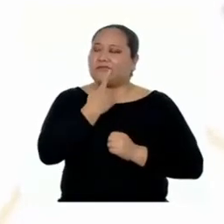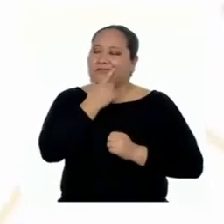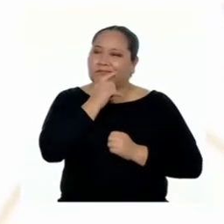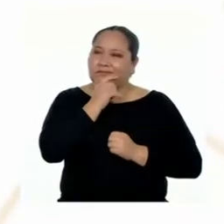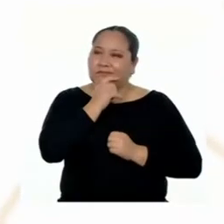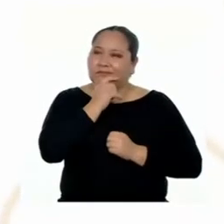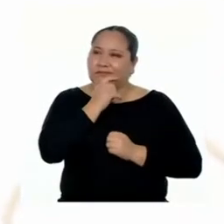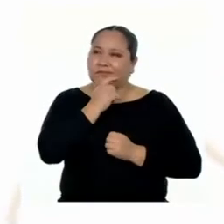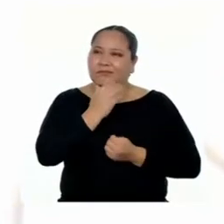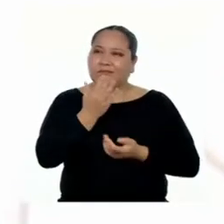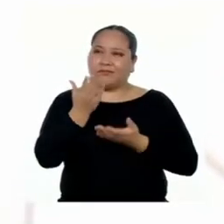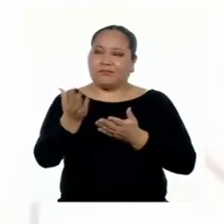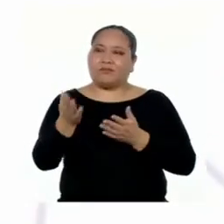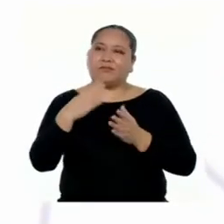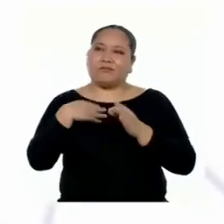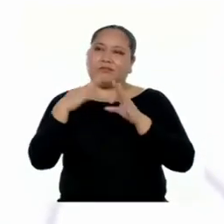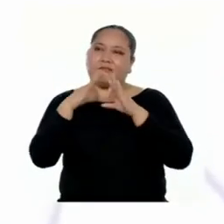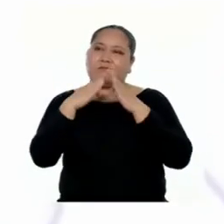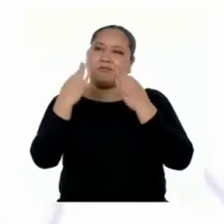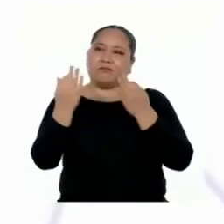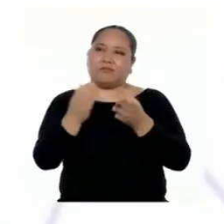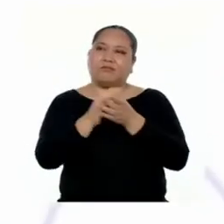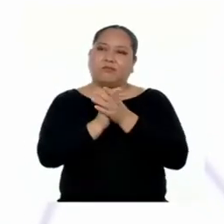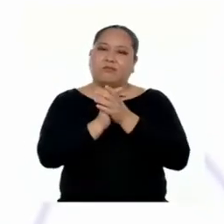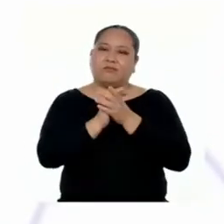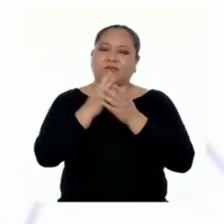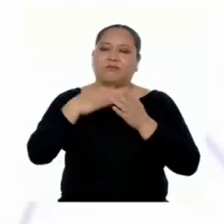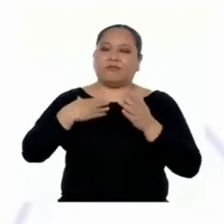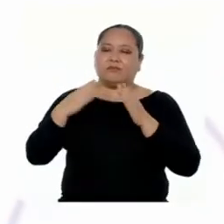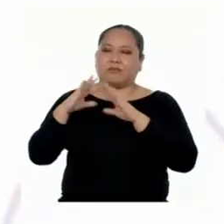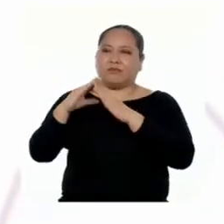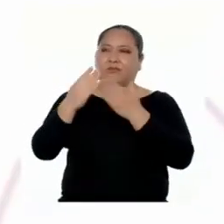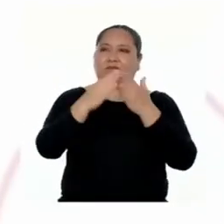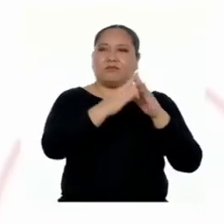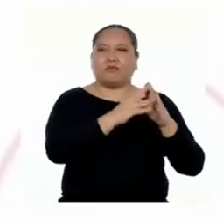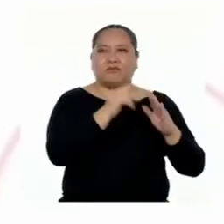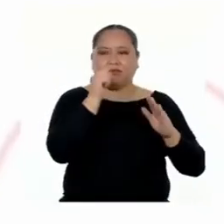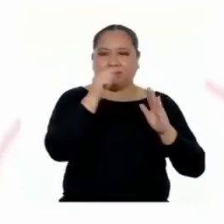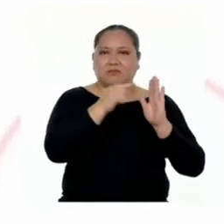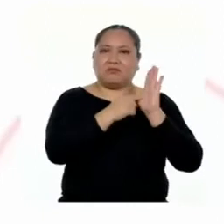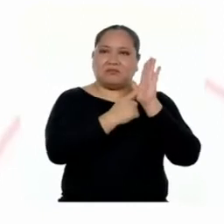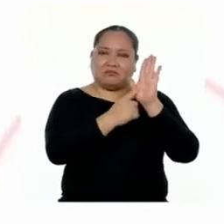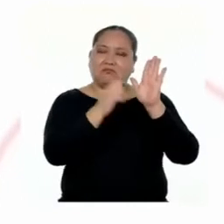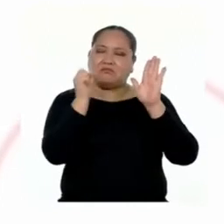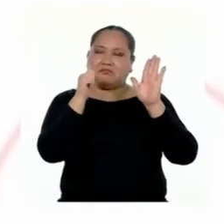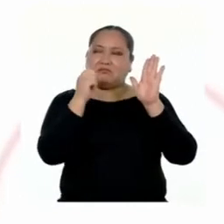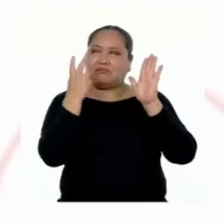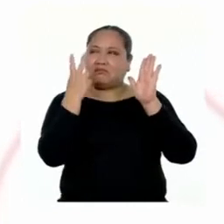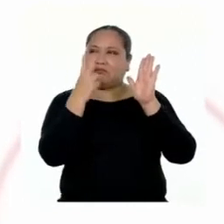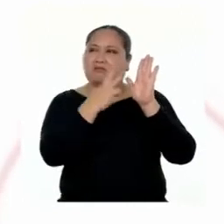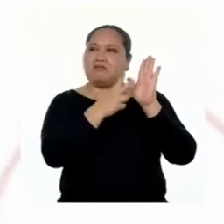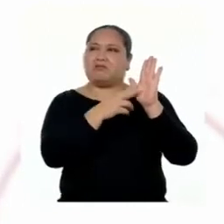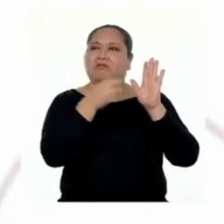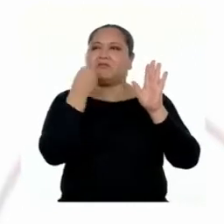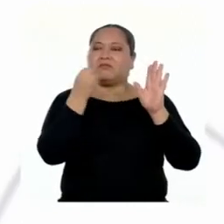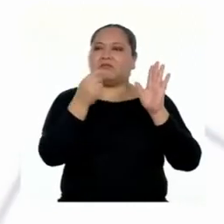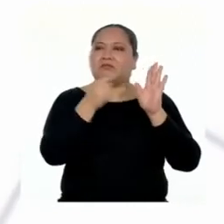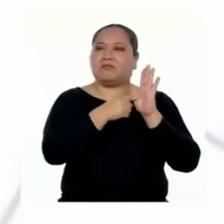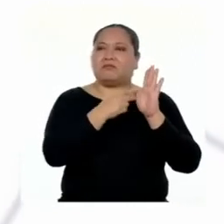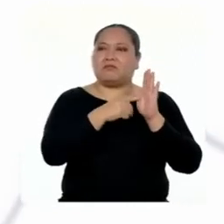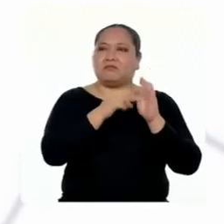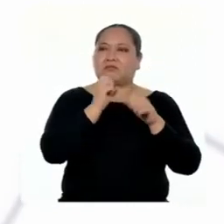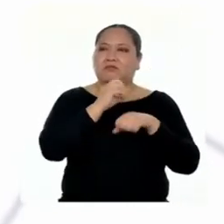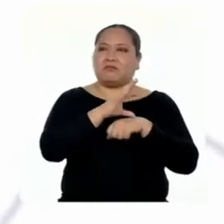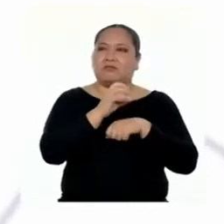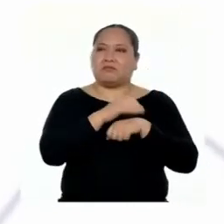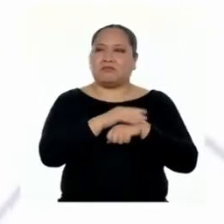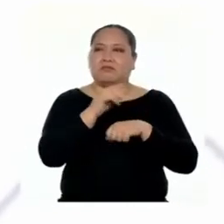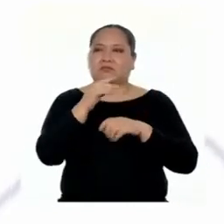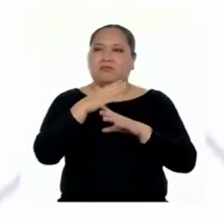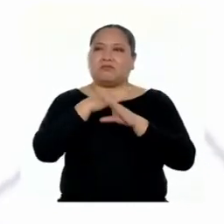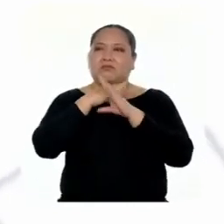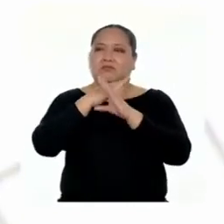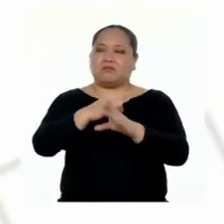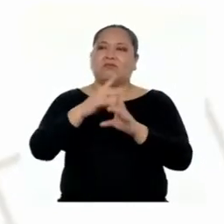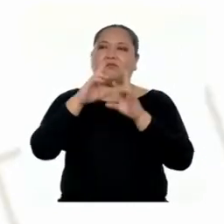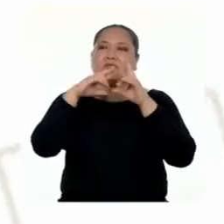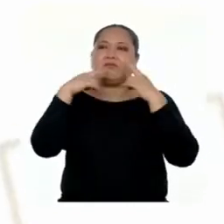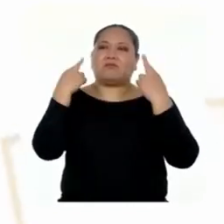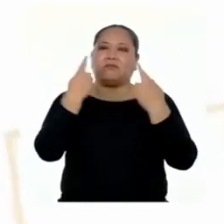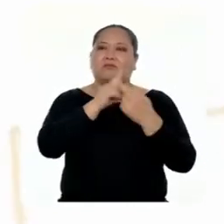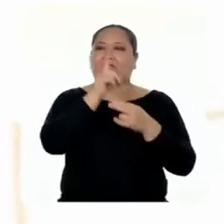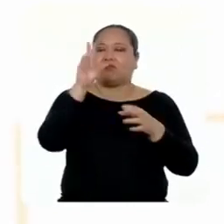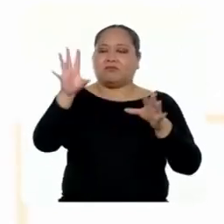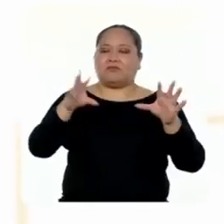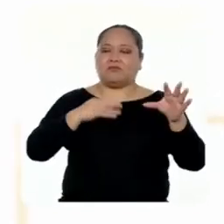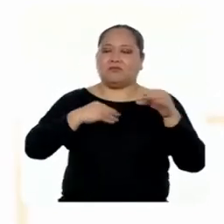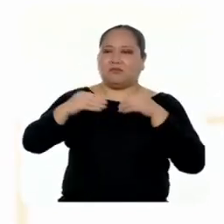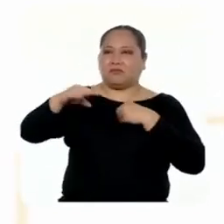Mmm... Está dirigido a mi familia y a mi comunidad. Esto sí se evidencia. Porque una de mis recomendaciones es evitar las reuniones